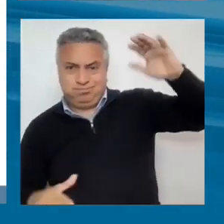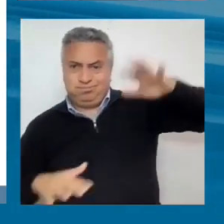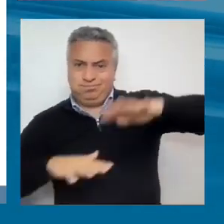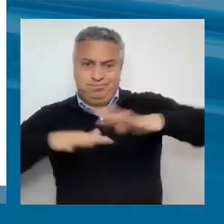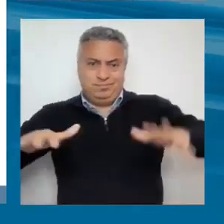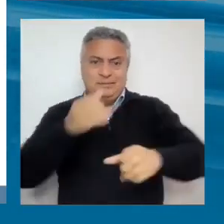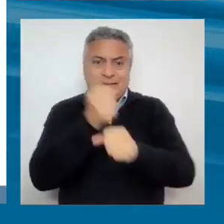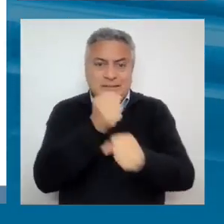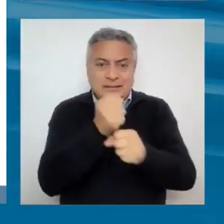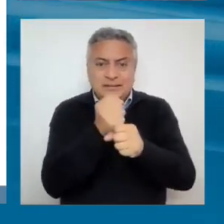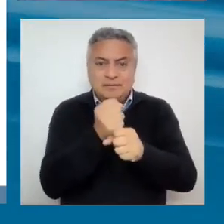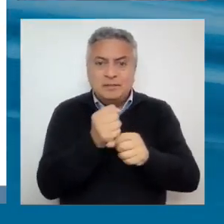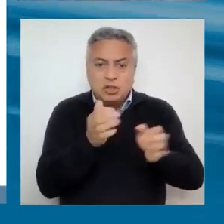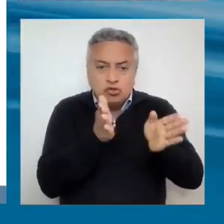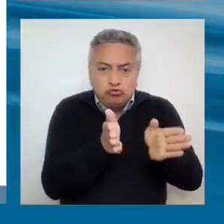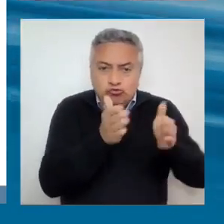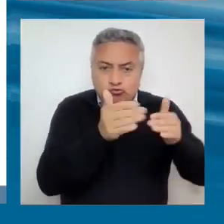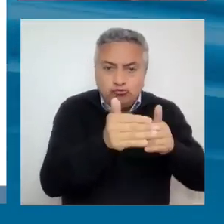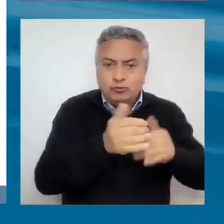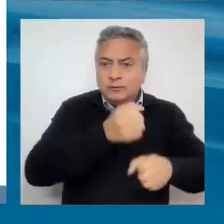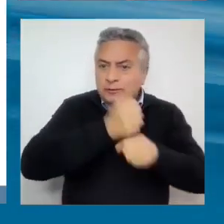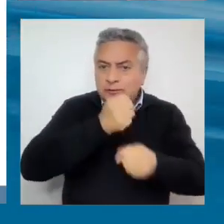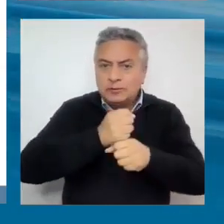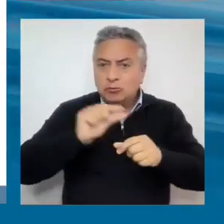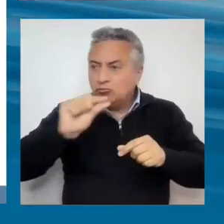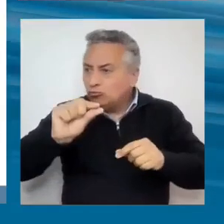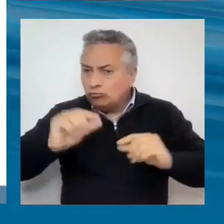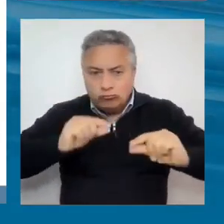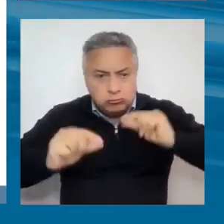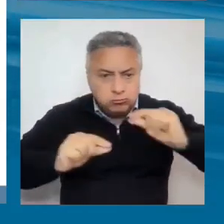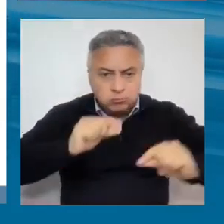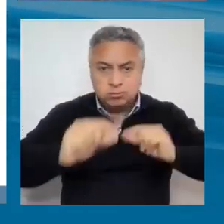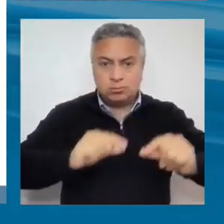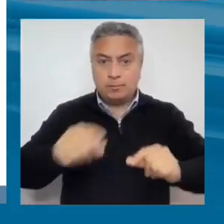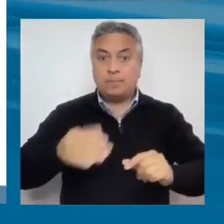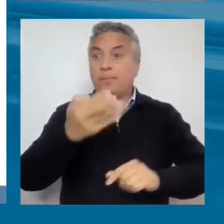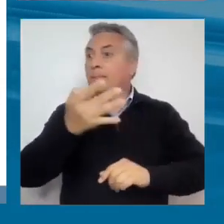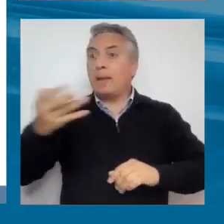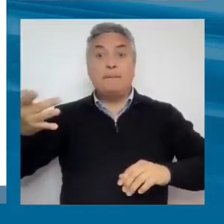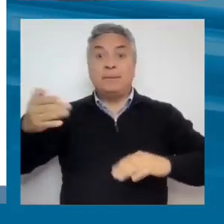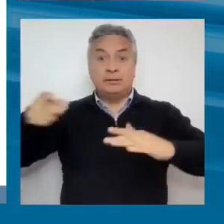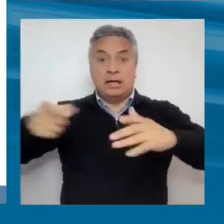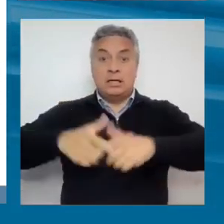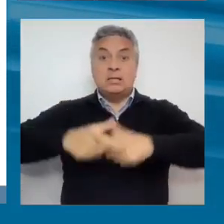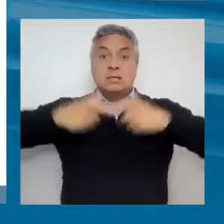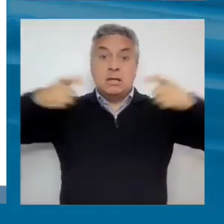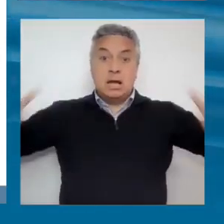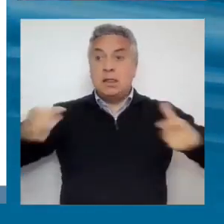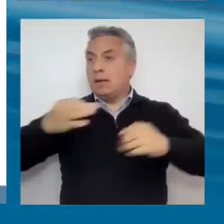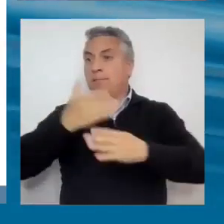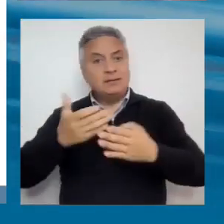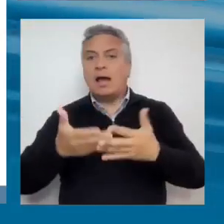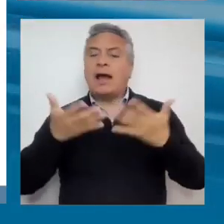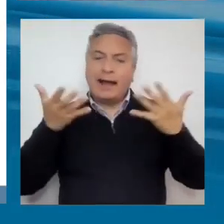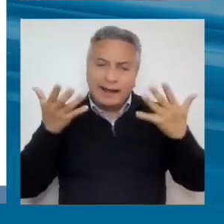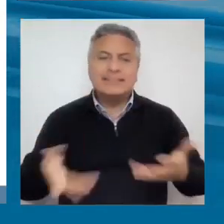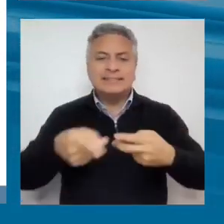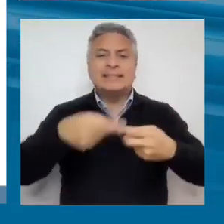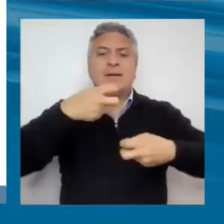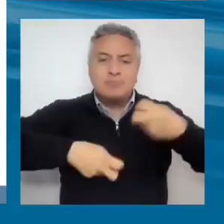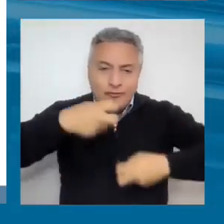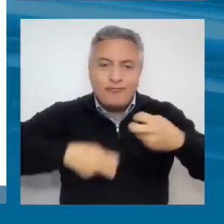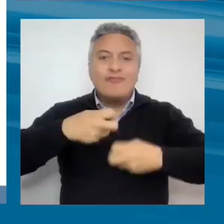empresas muy pequeñas de baja productividad y mucho menos el número de empresas grandes o empresas medianas. Entonces, hay un problema de estructura industrial o estructura